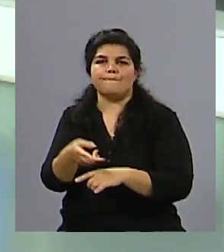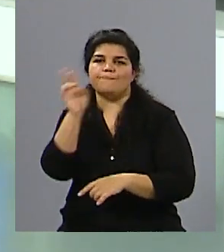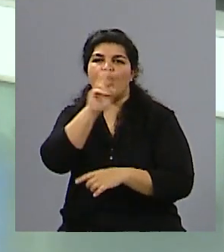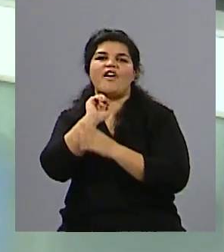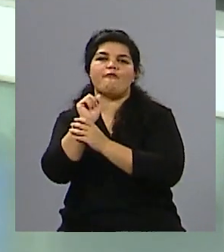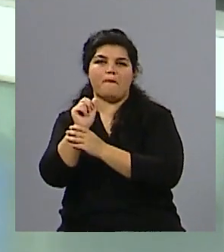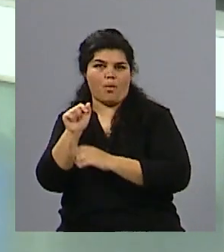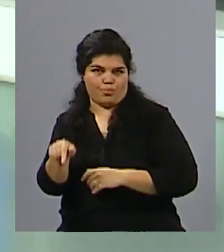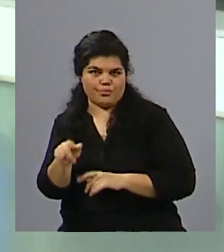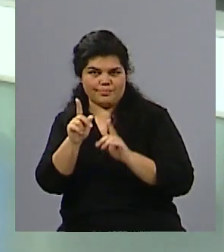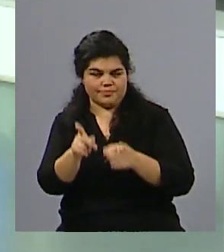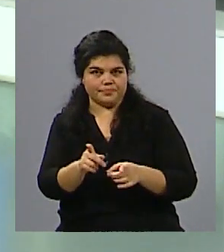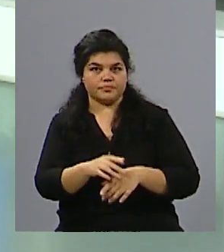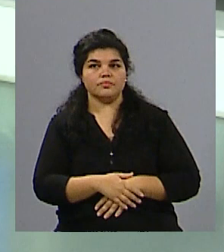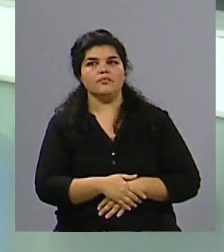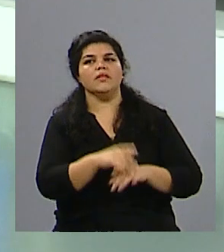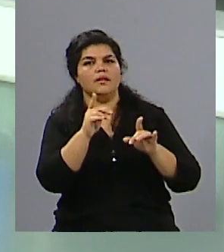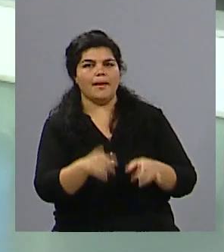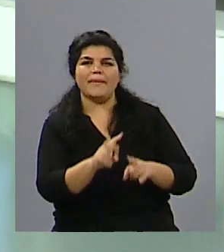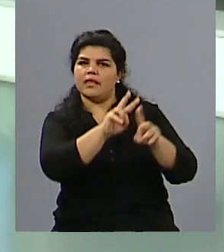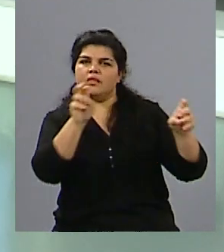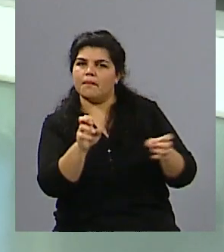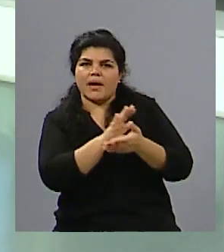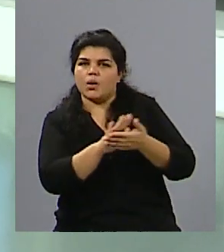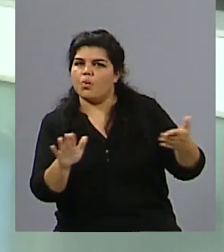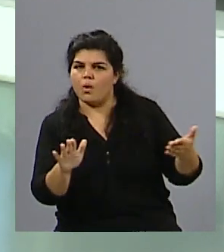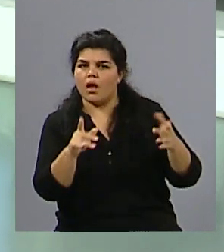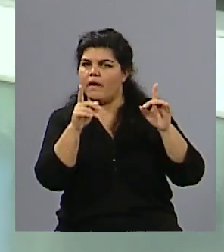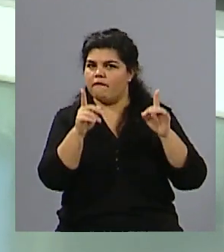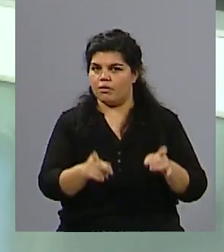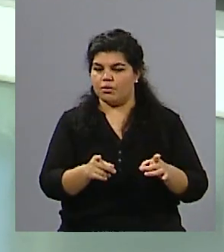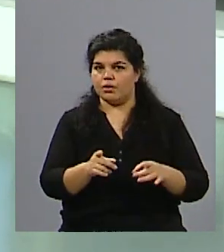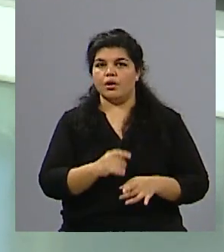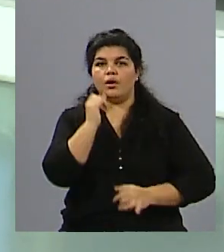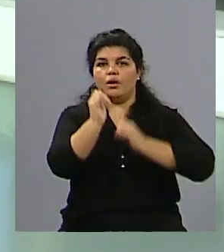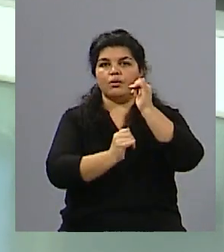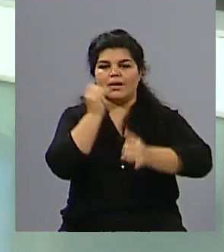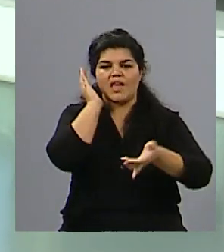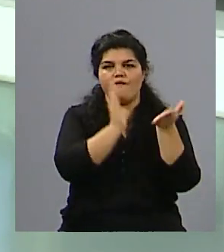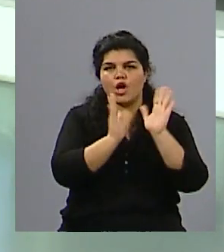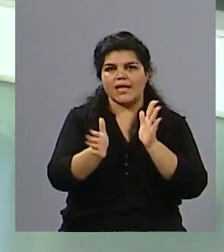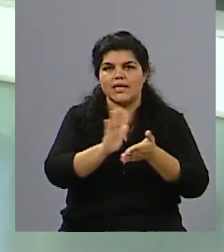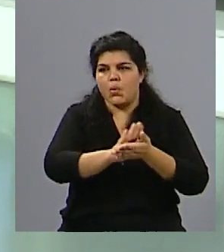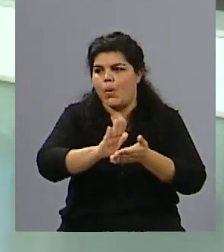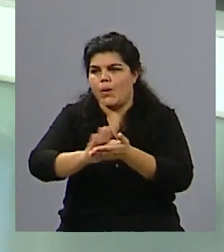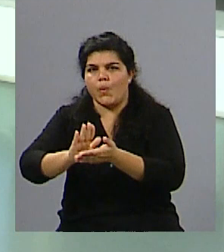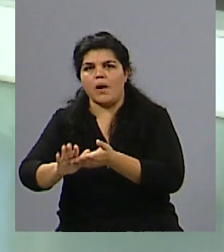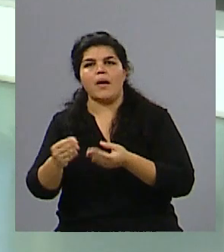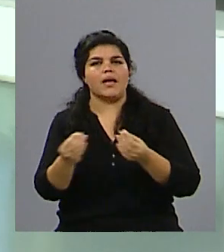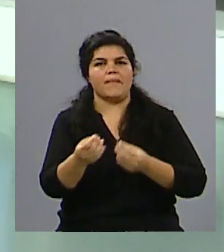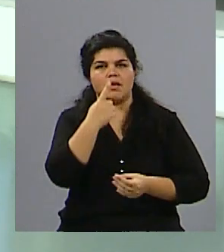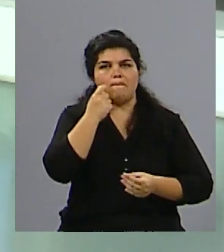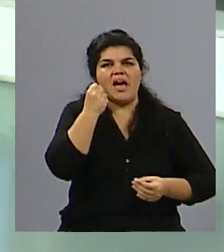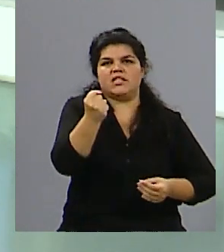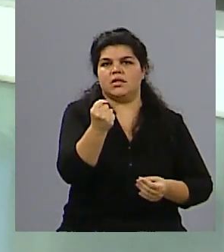lugar. Y habló de otros temas, ¿no? Nuevas formas. No nos olvidemos de las nuevas formas que aparecen y de los micromachismos. La verdad que da para